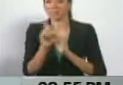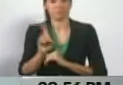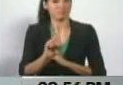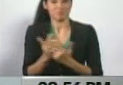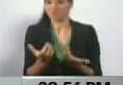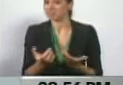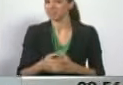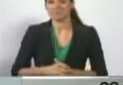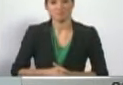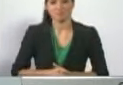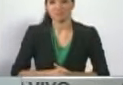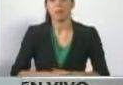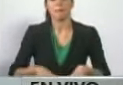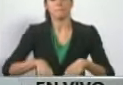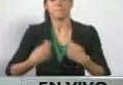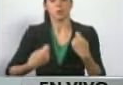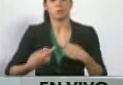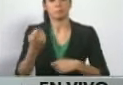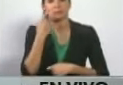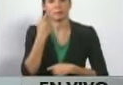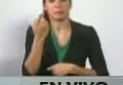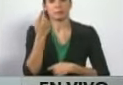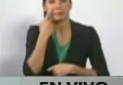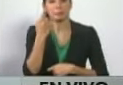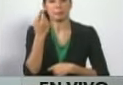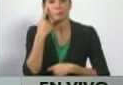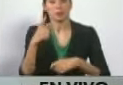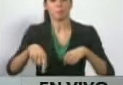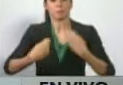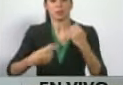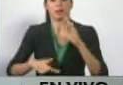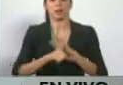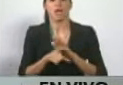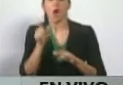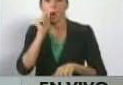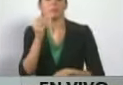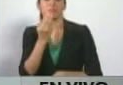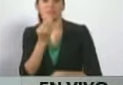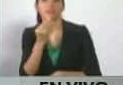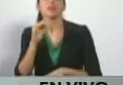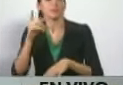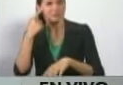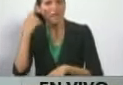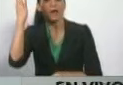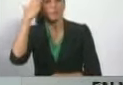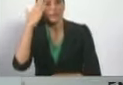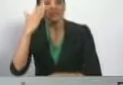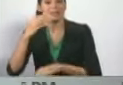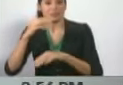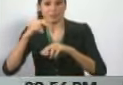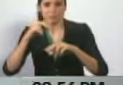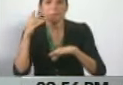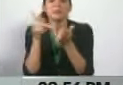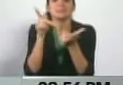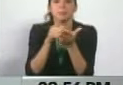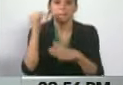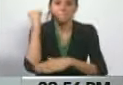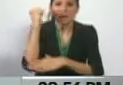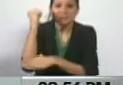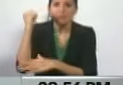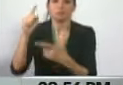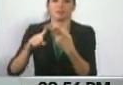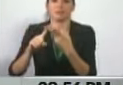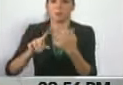que ha violado la ley continuamente vinculados a matanzas, a actos terroristas, a la guarimba